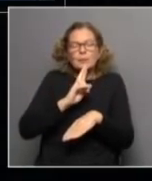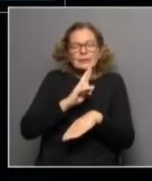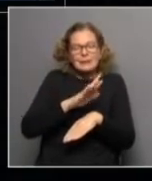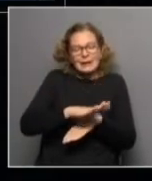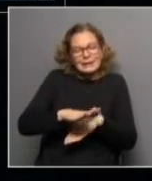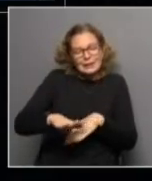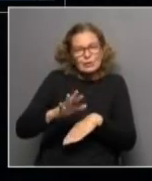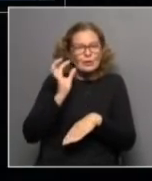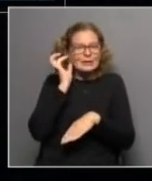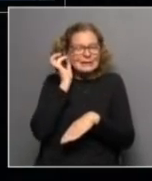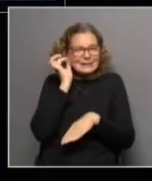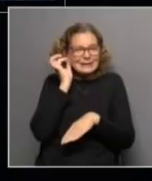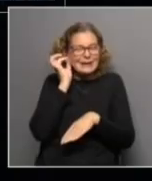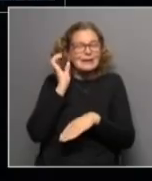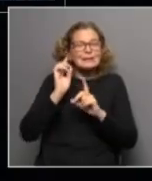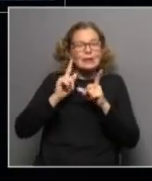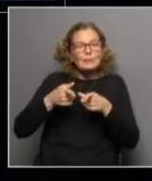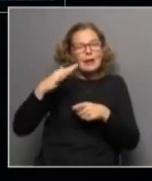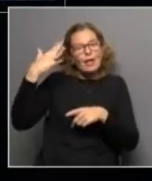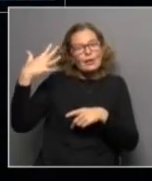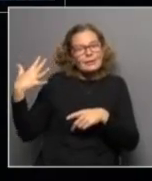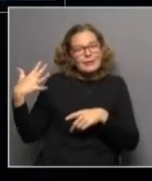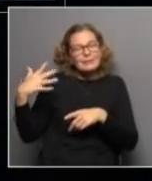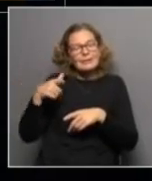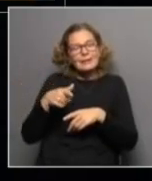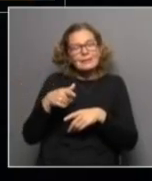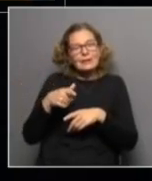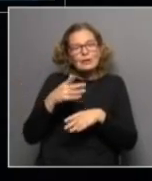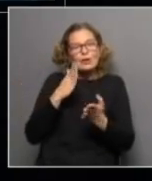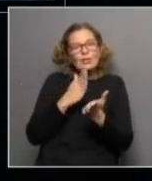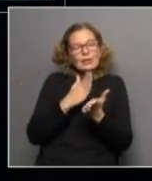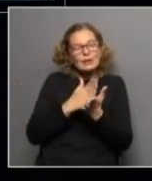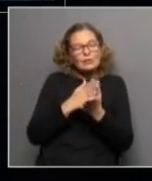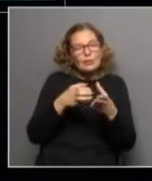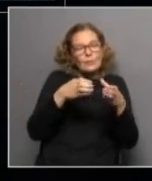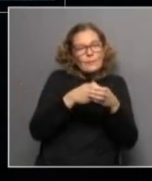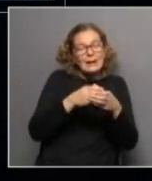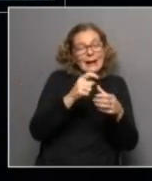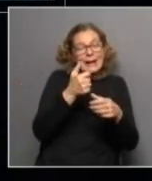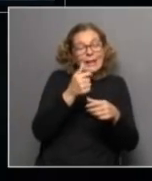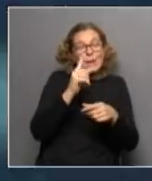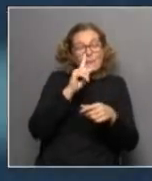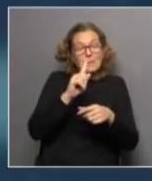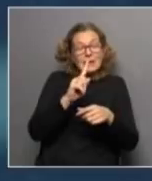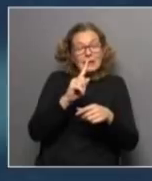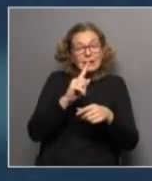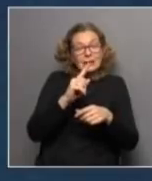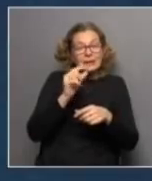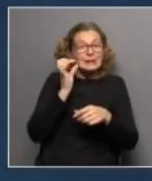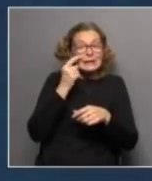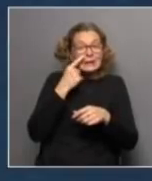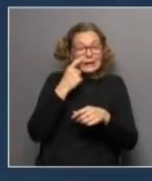adolescentes. El año pasado, según el Observatorio de los Derechos de Niñez y Adolescencia en Uruguay, de cada mil niños, niñas y adolescentes,